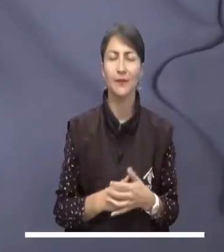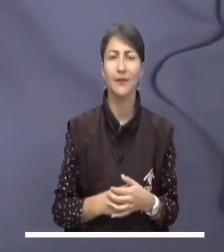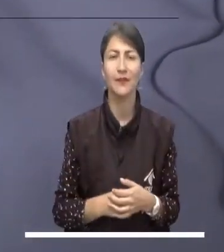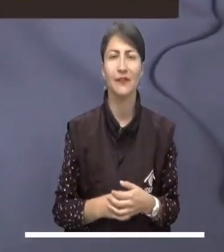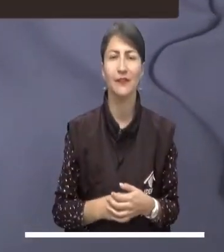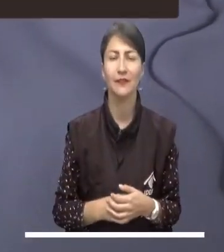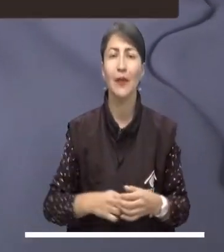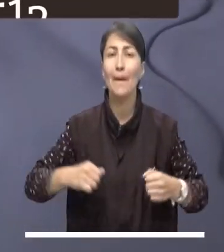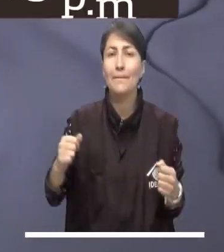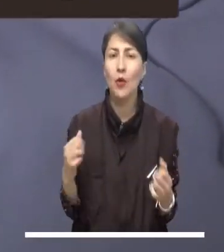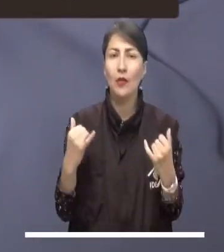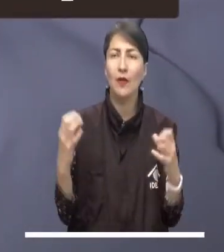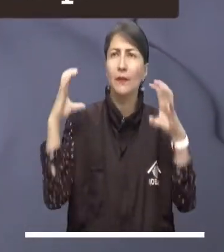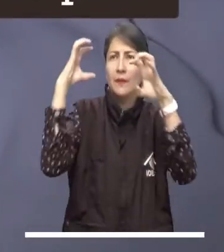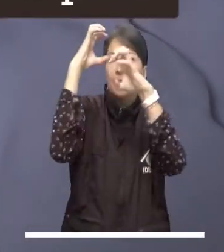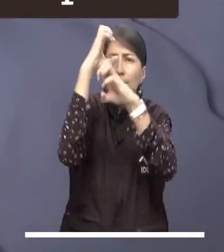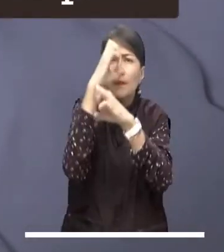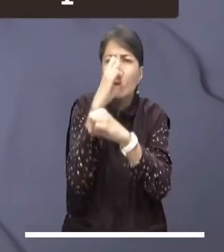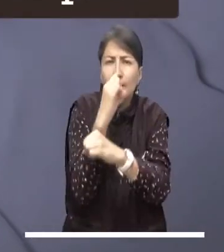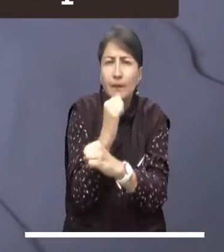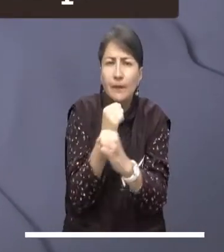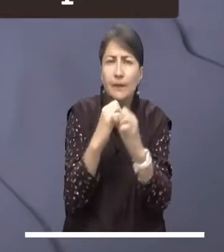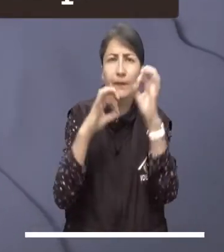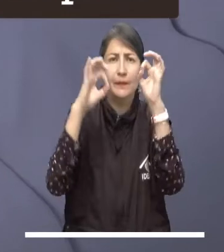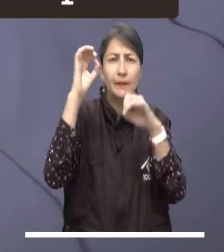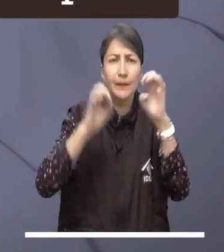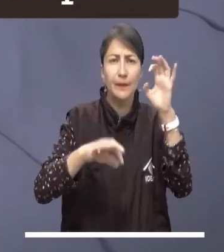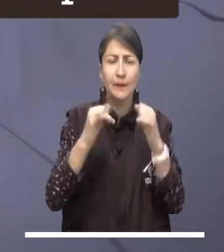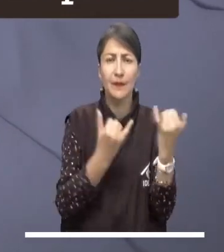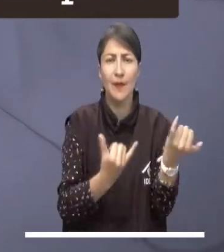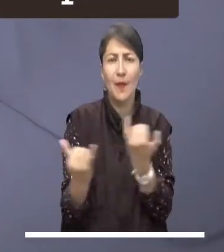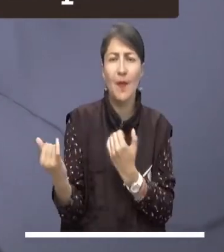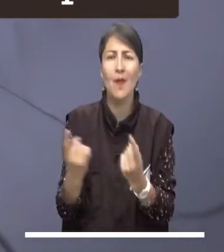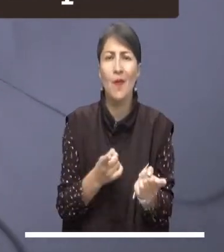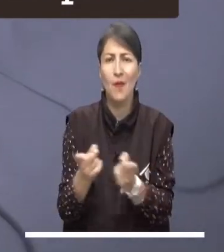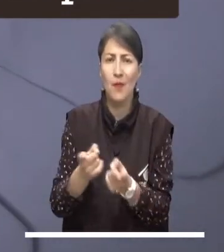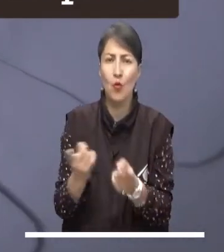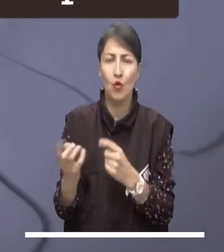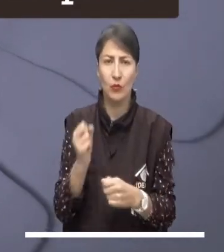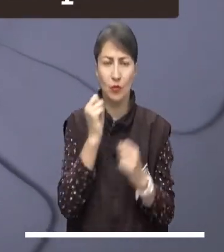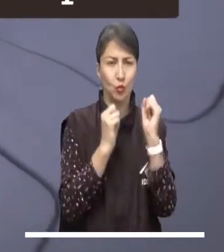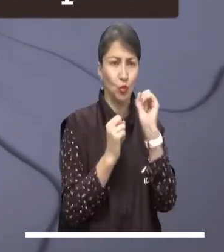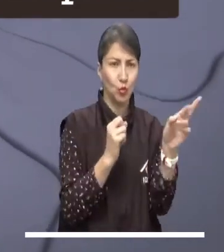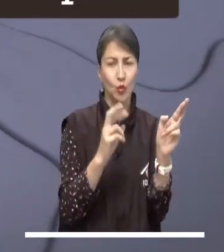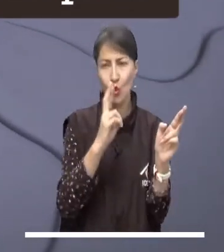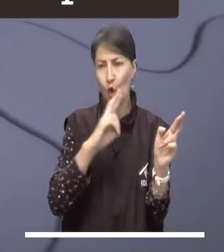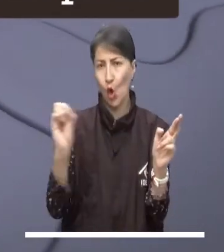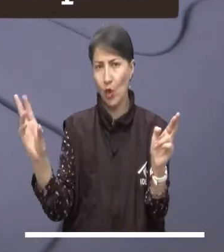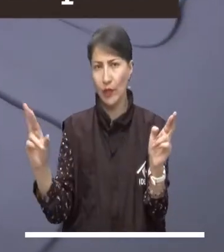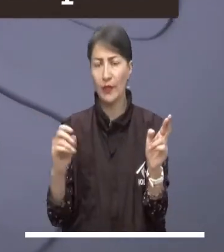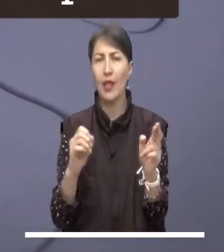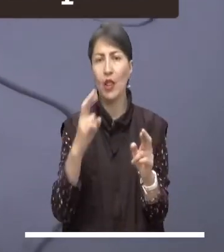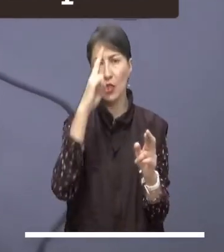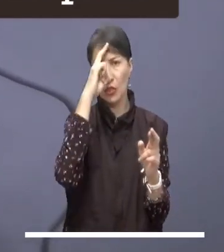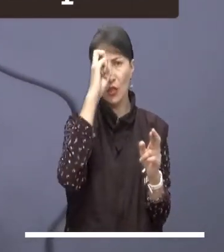Bogotá nochece nublada y con claras posibilidades de lluvias localizadas en el sur, oriente y norte de la ciudad.